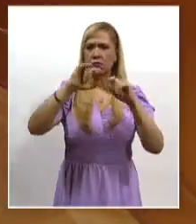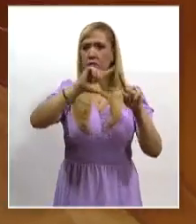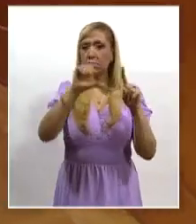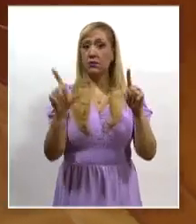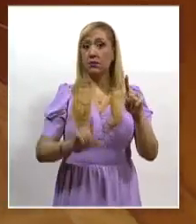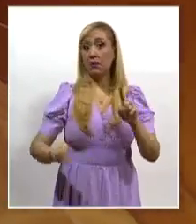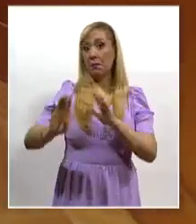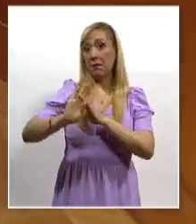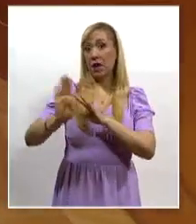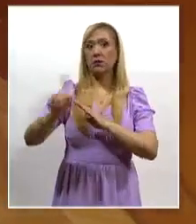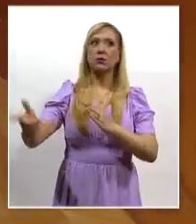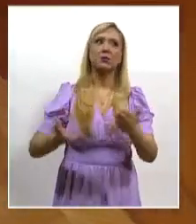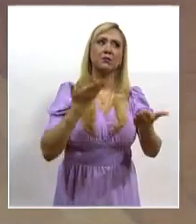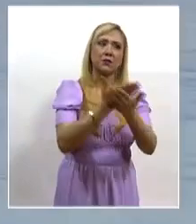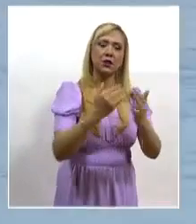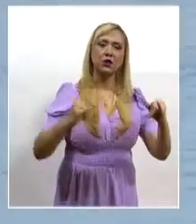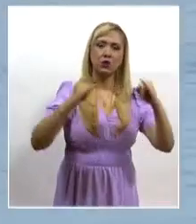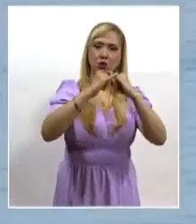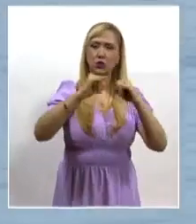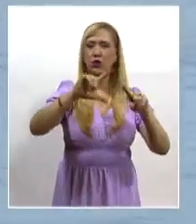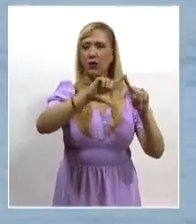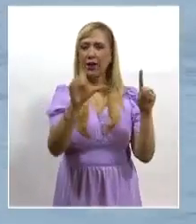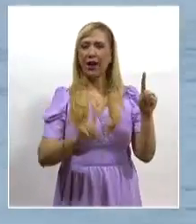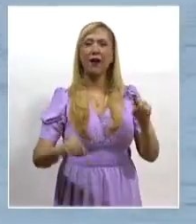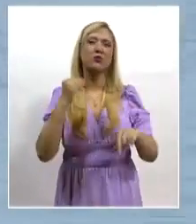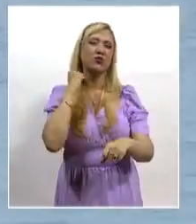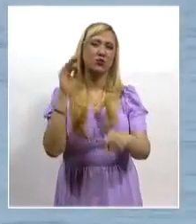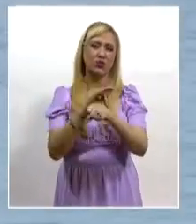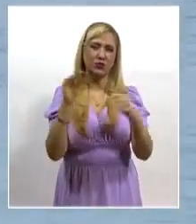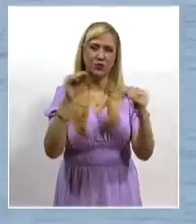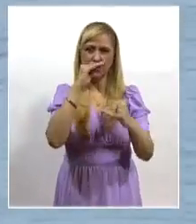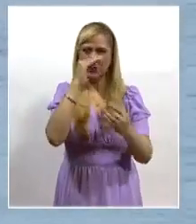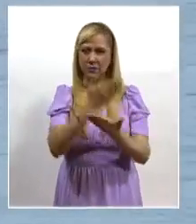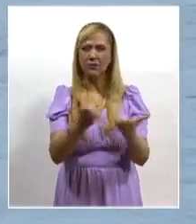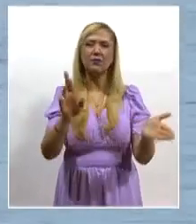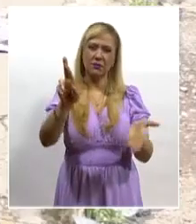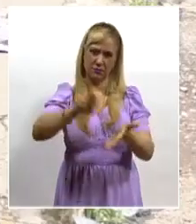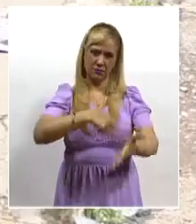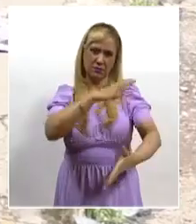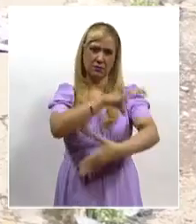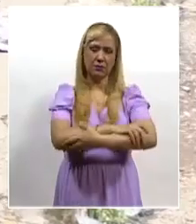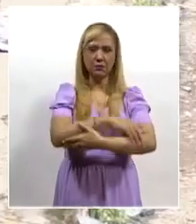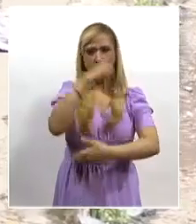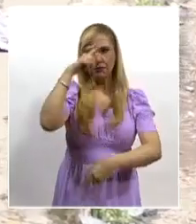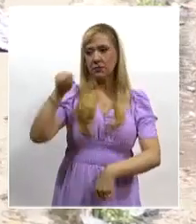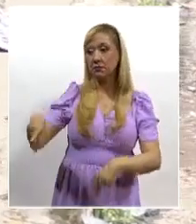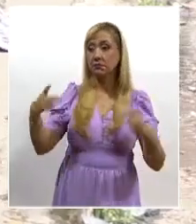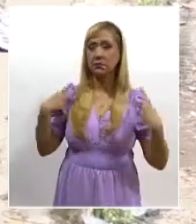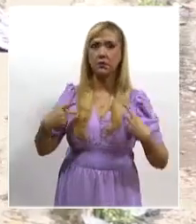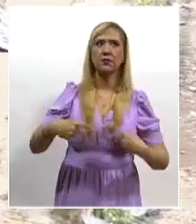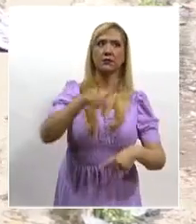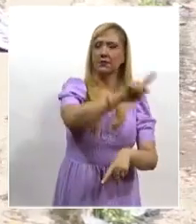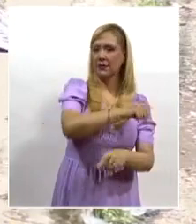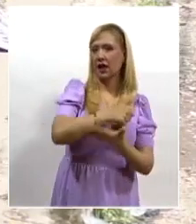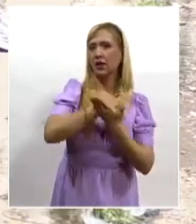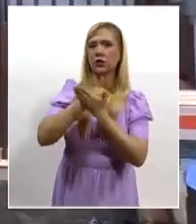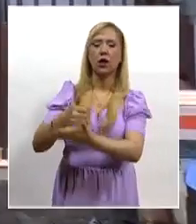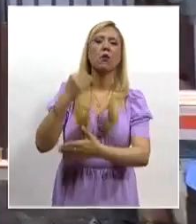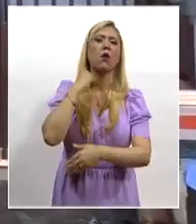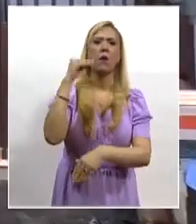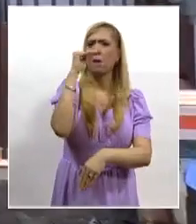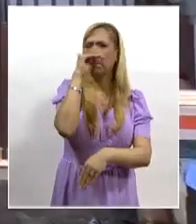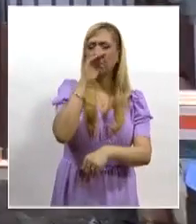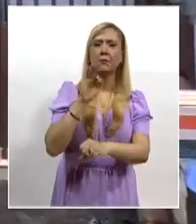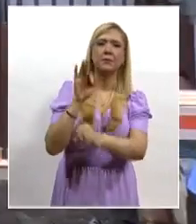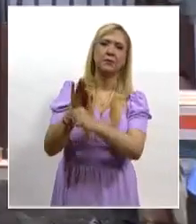Defensoría Pública Federal firmar un convenio de colaboración para que todo migrante en esta situación cuente con un defensor de oficio para su